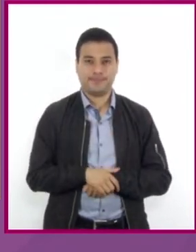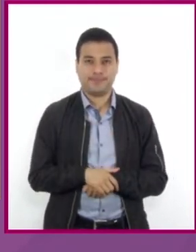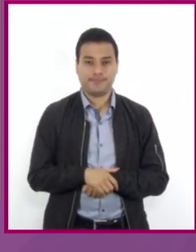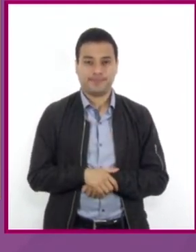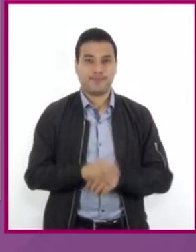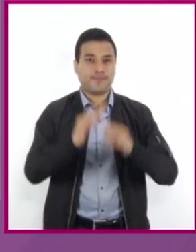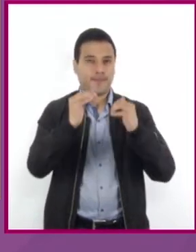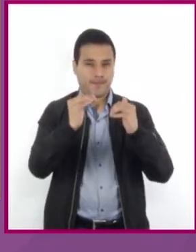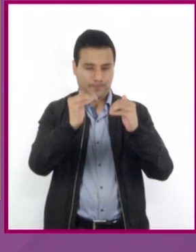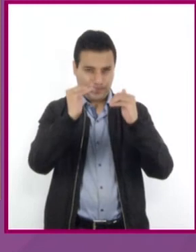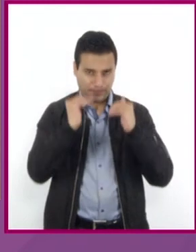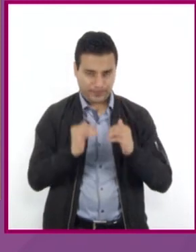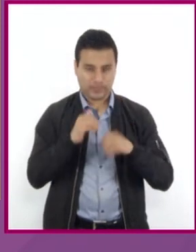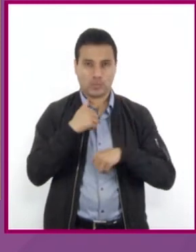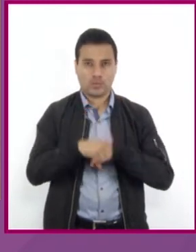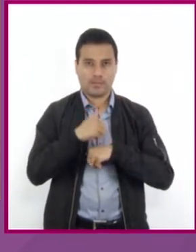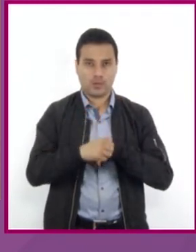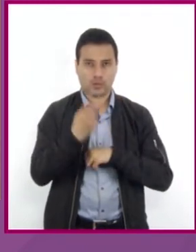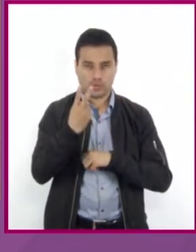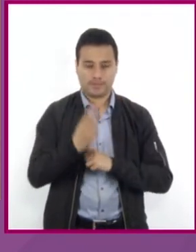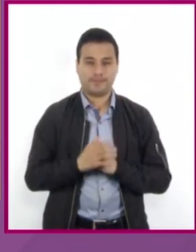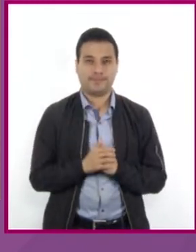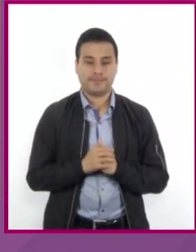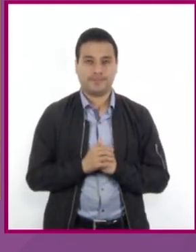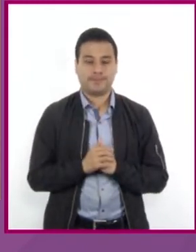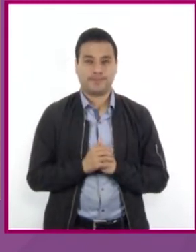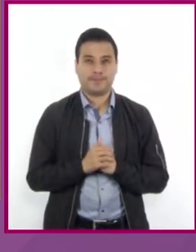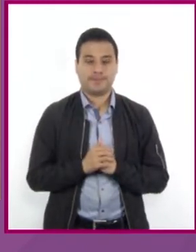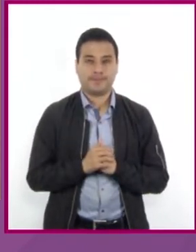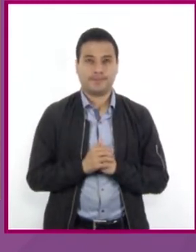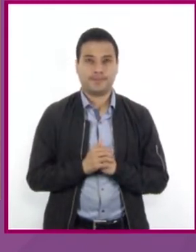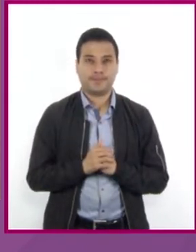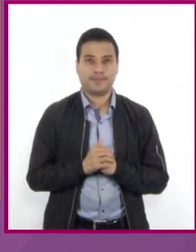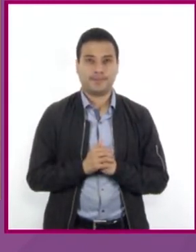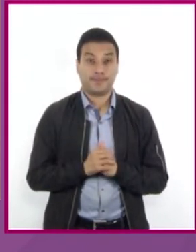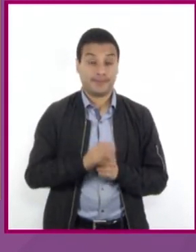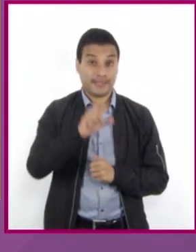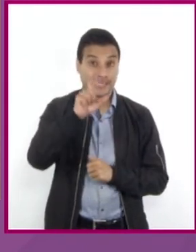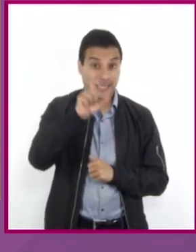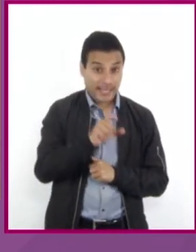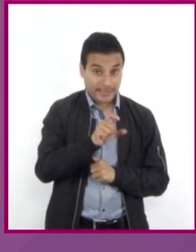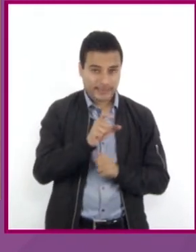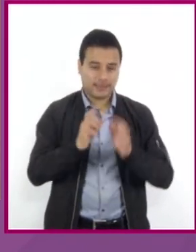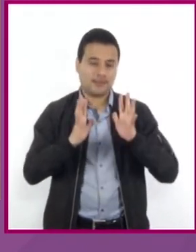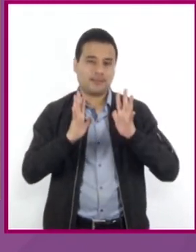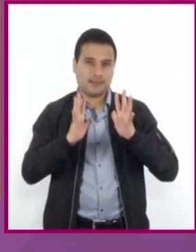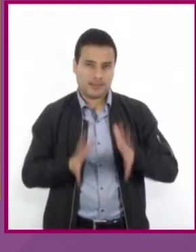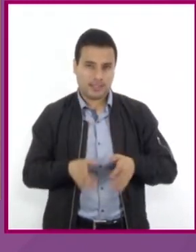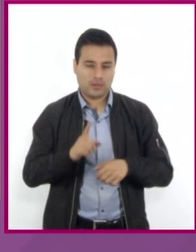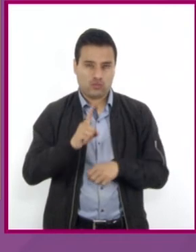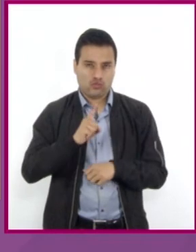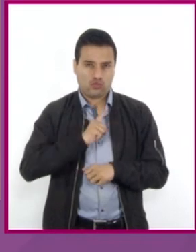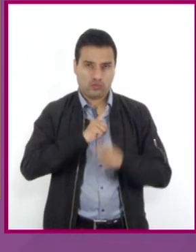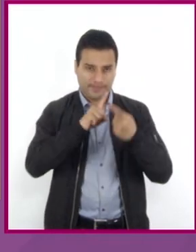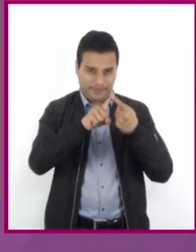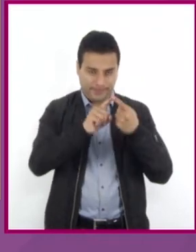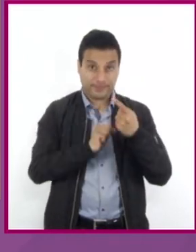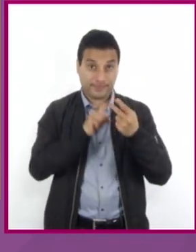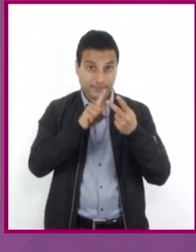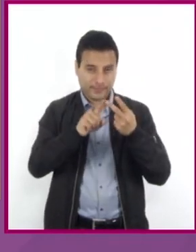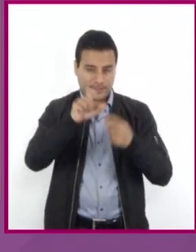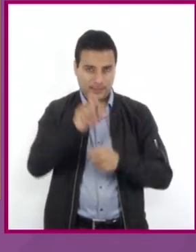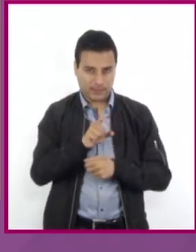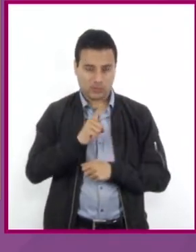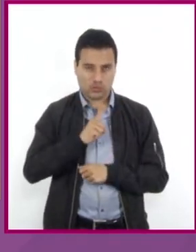Continuamos con el paso número 2. Despejamos la incógnita X de la segunda ecuación 2X